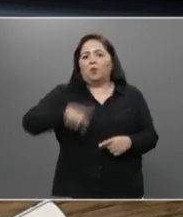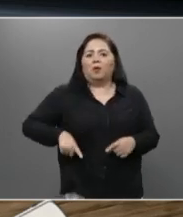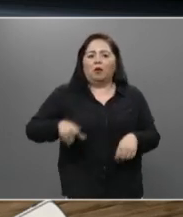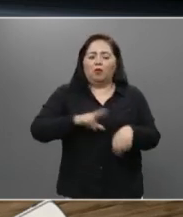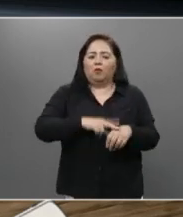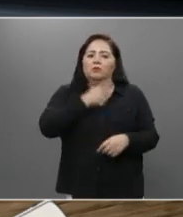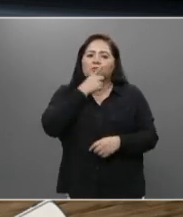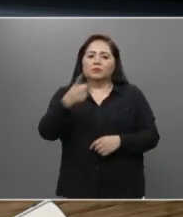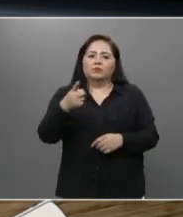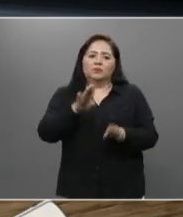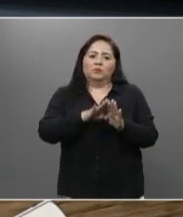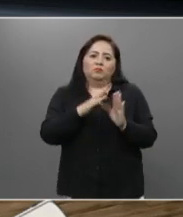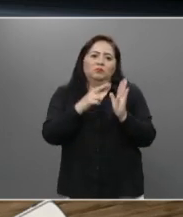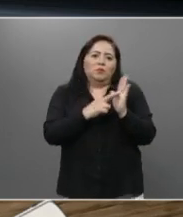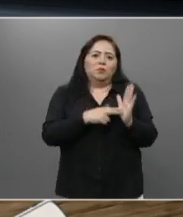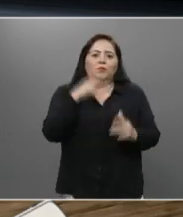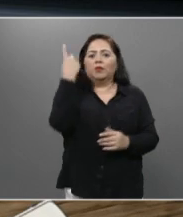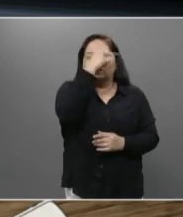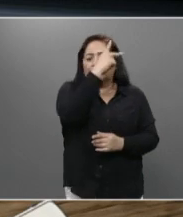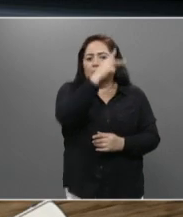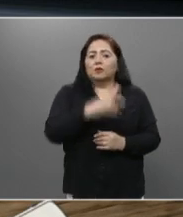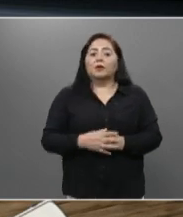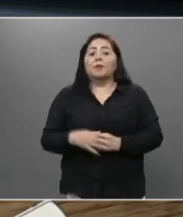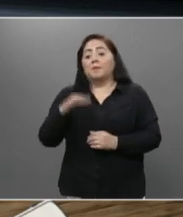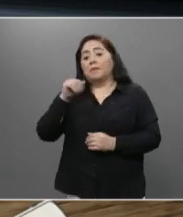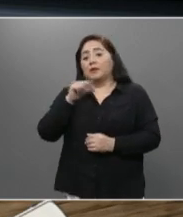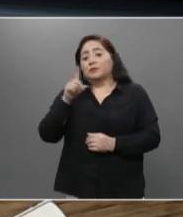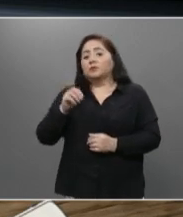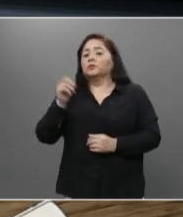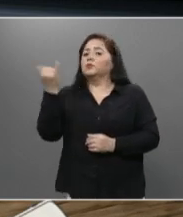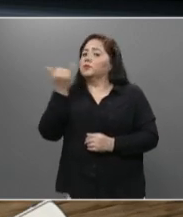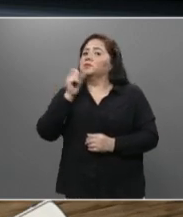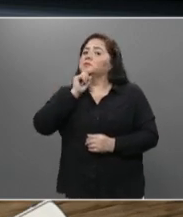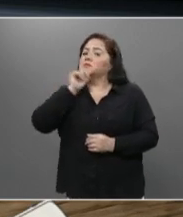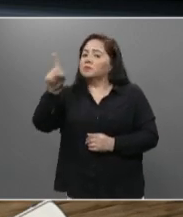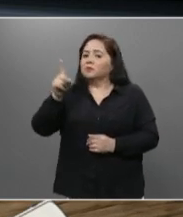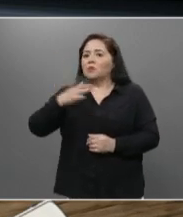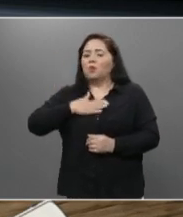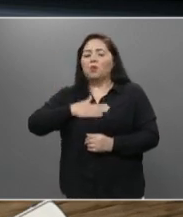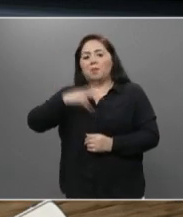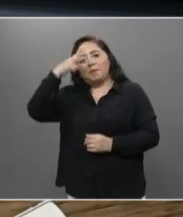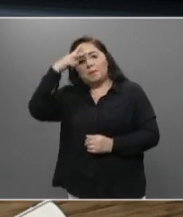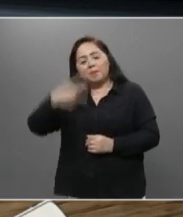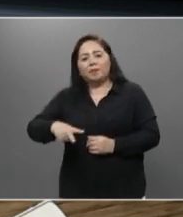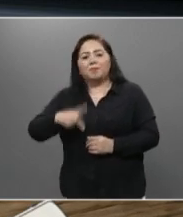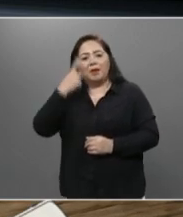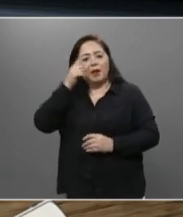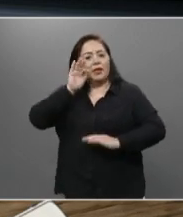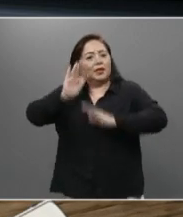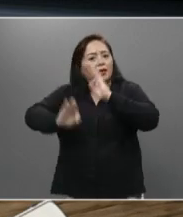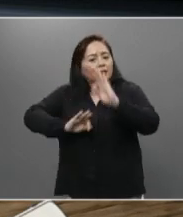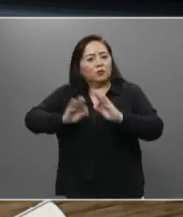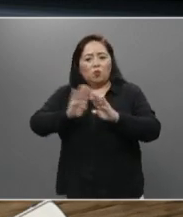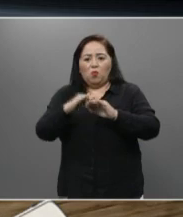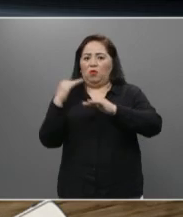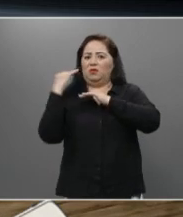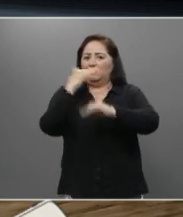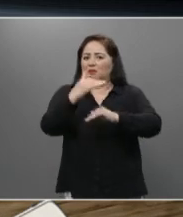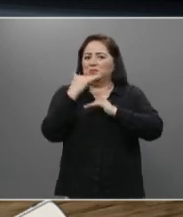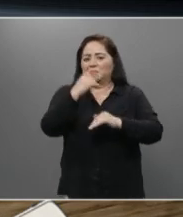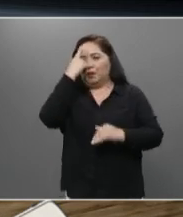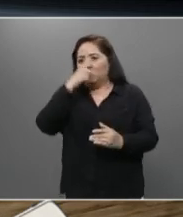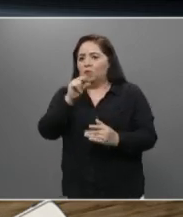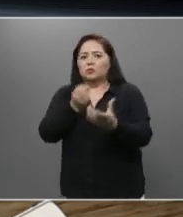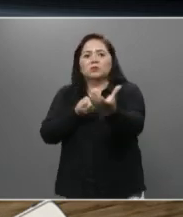del gobierno del Estado de México. Del Mazo también llamó a los mexiquenses a tratar de limitar sus